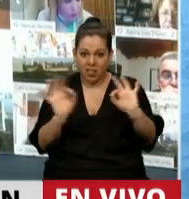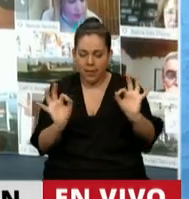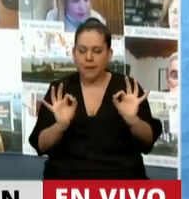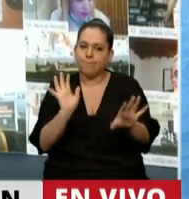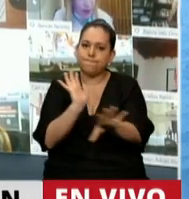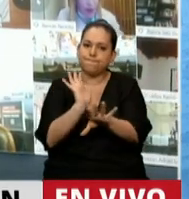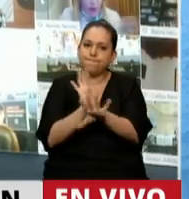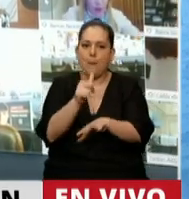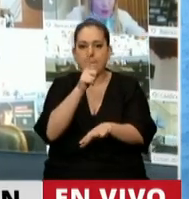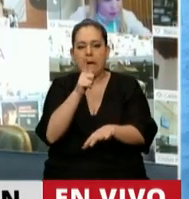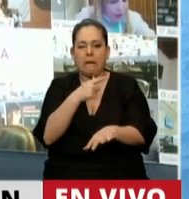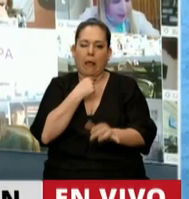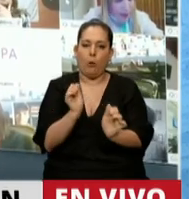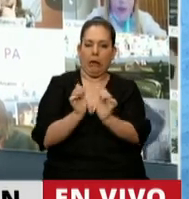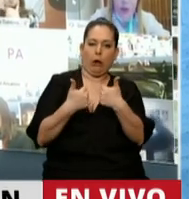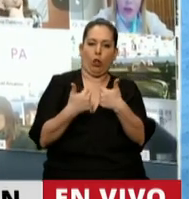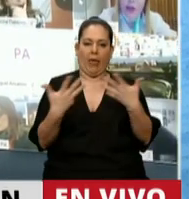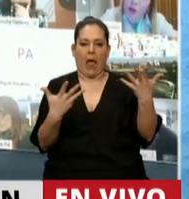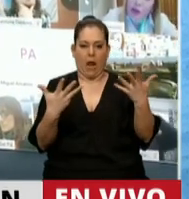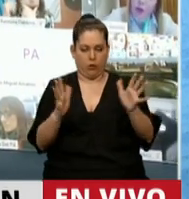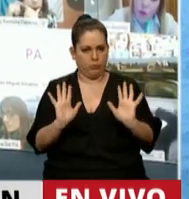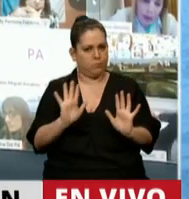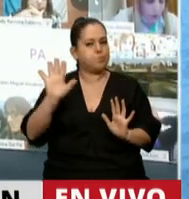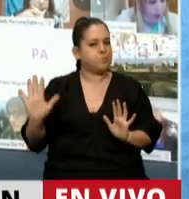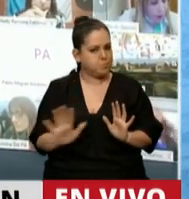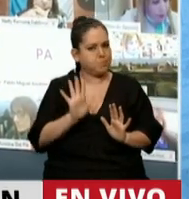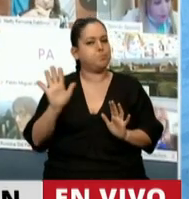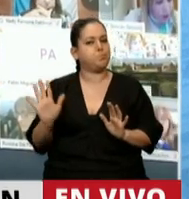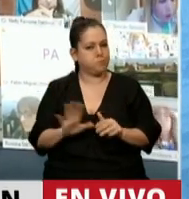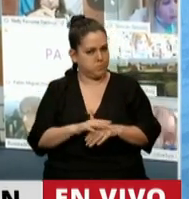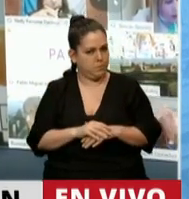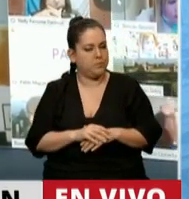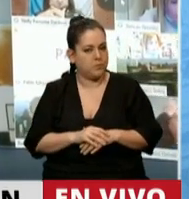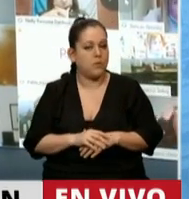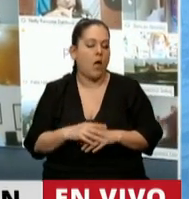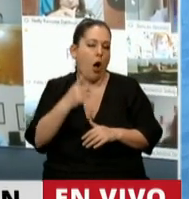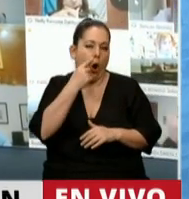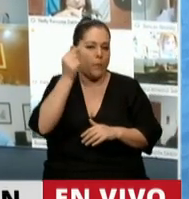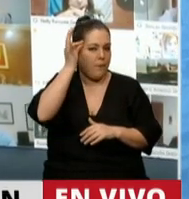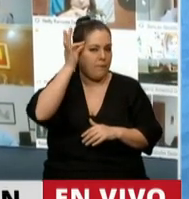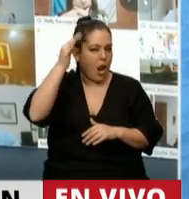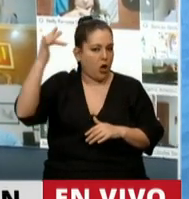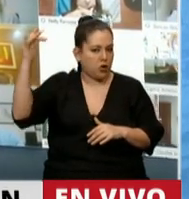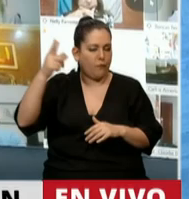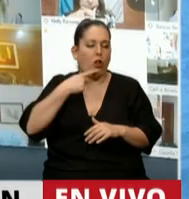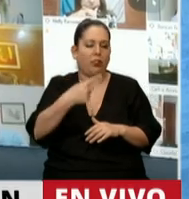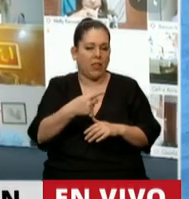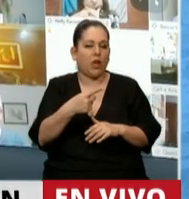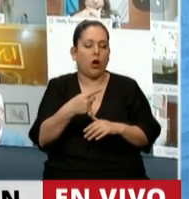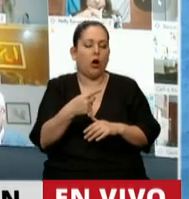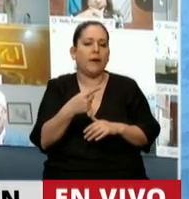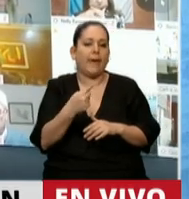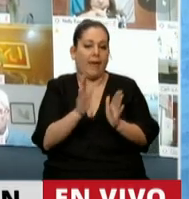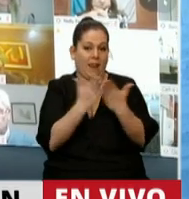queriendo esconder un elefante. Un filósofo, Peter Crave, en su libro Tres filosofías de vida, habla